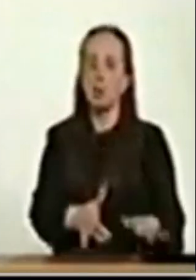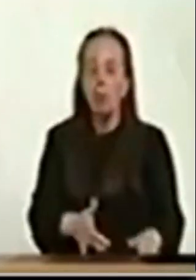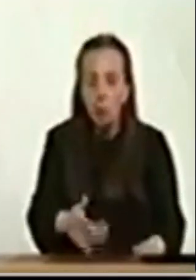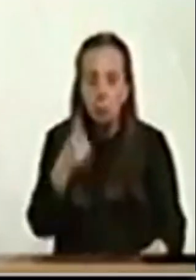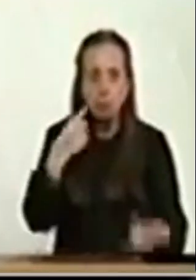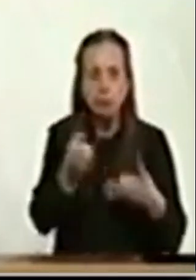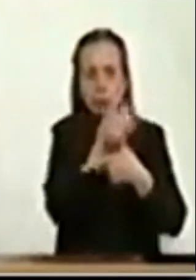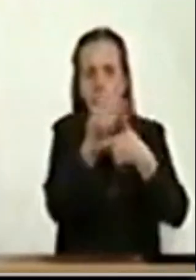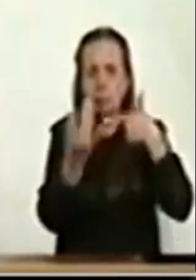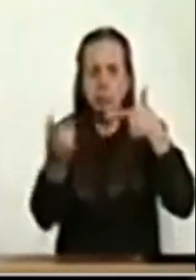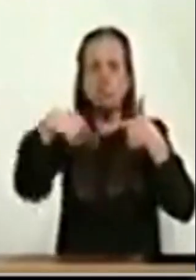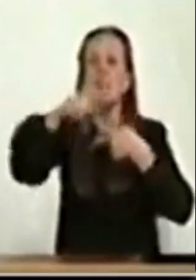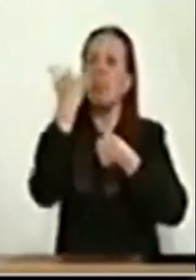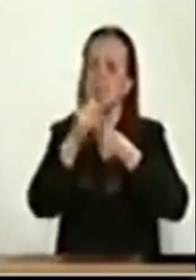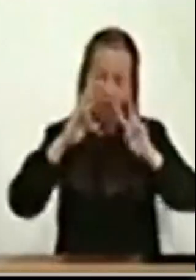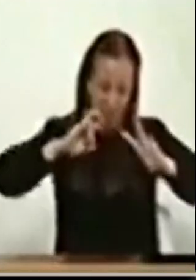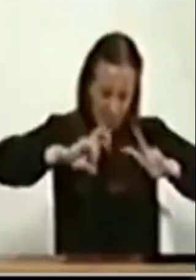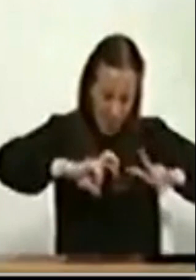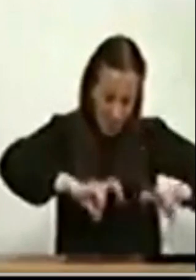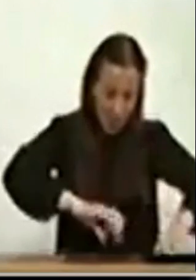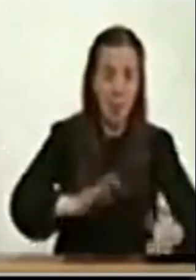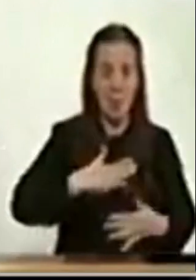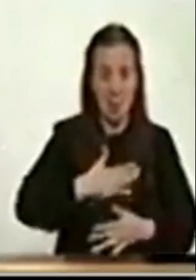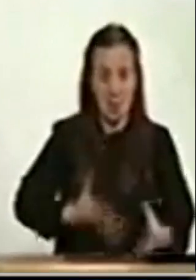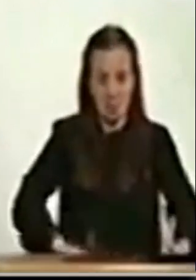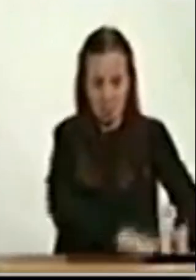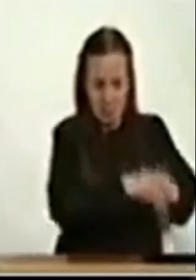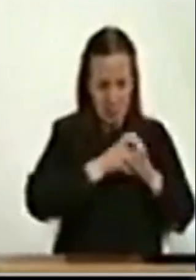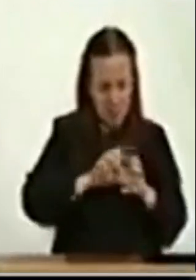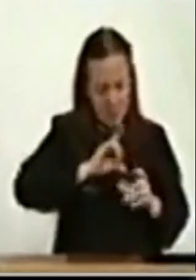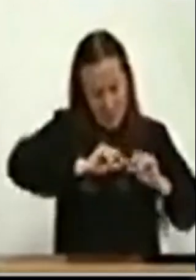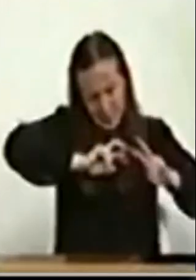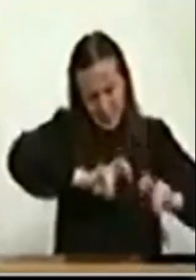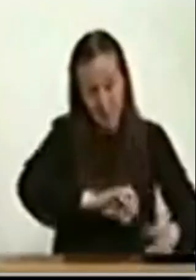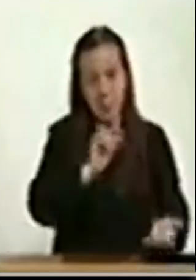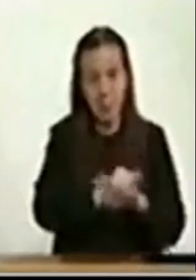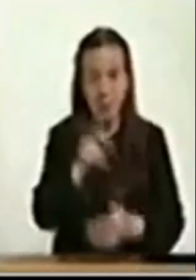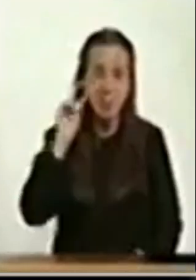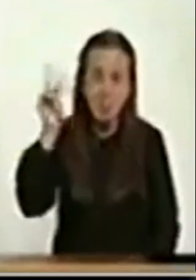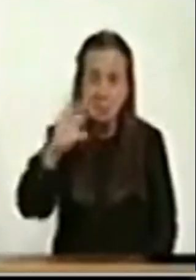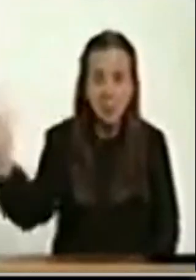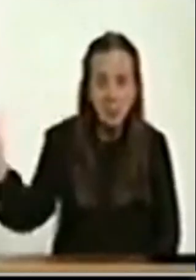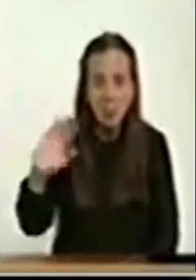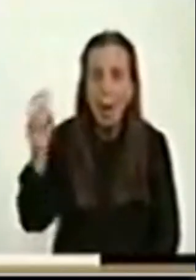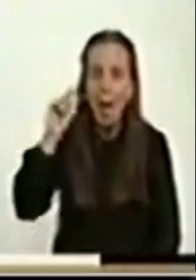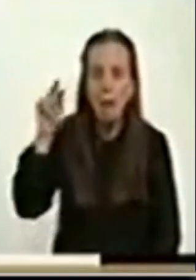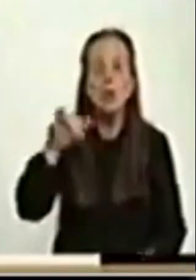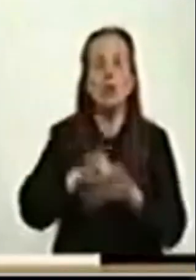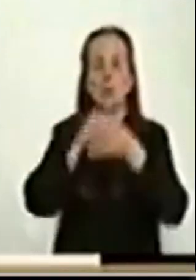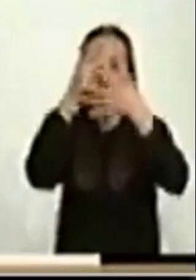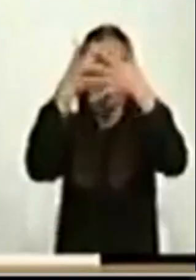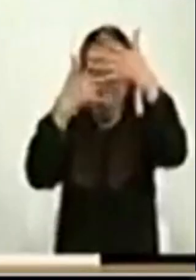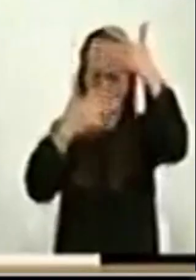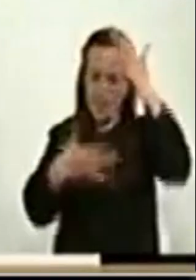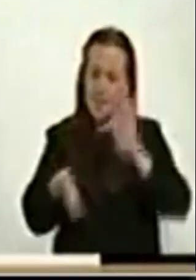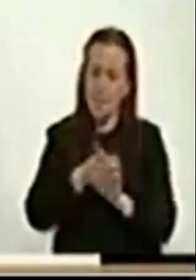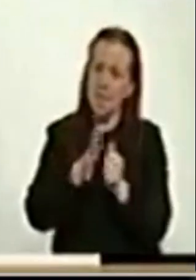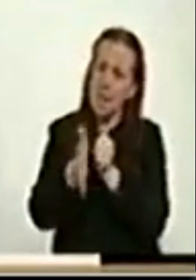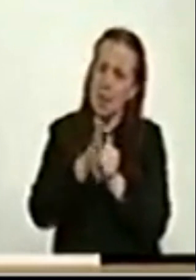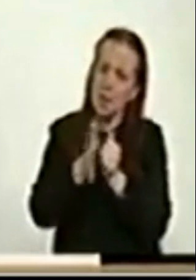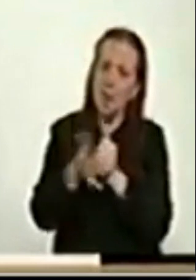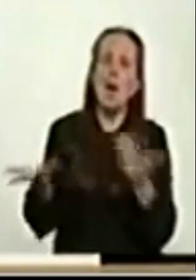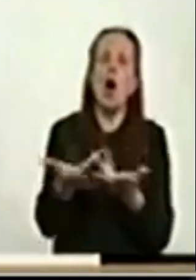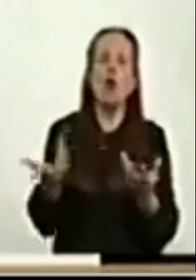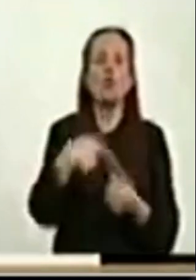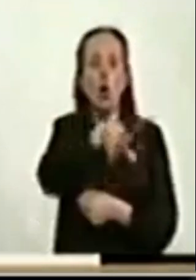están las cifras, fruto de la investigación de mi unidad de trabajo legislativa. Lo que ustedes ven allí es el reporte del cabildo